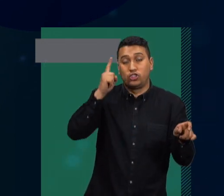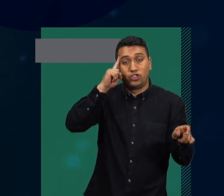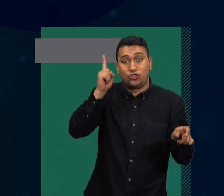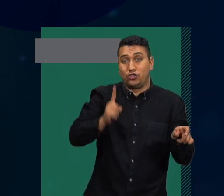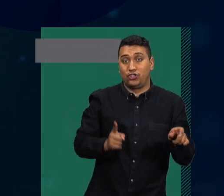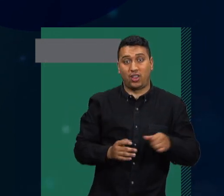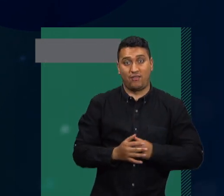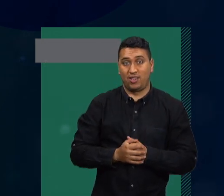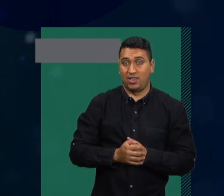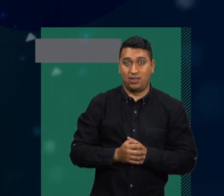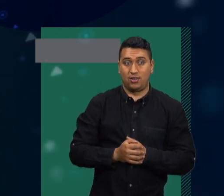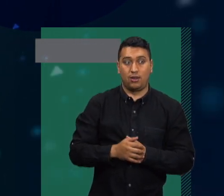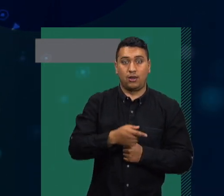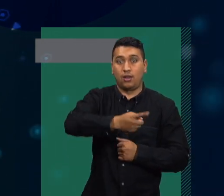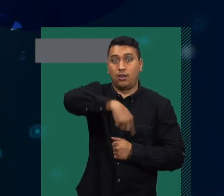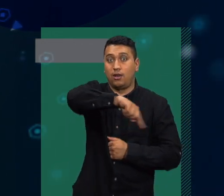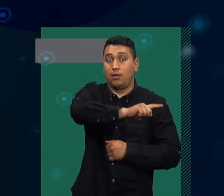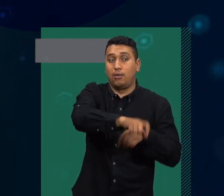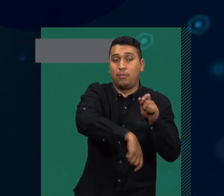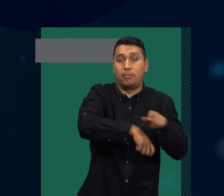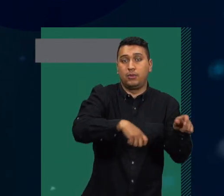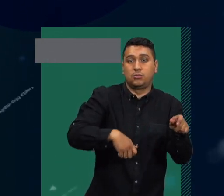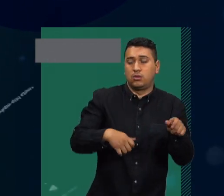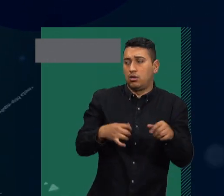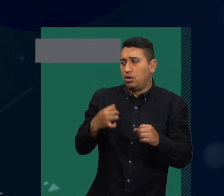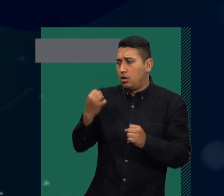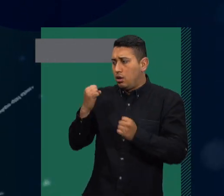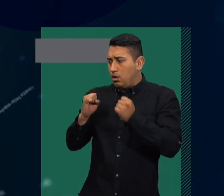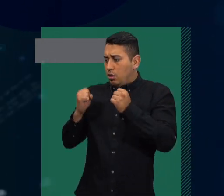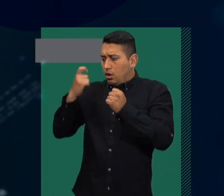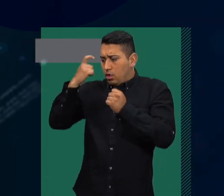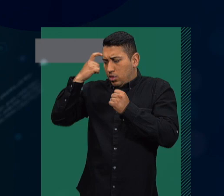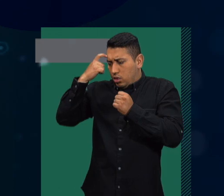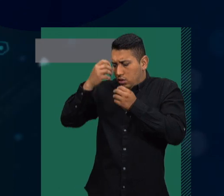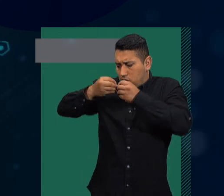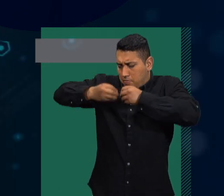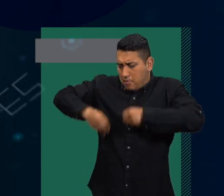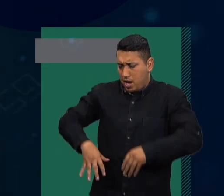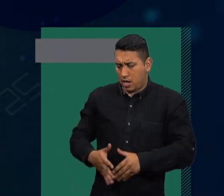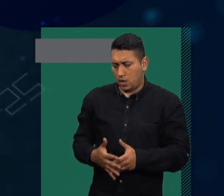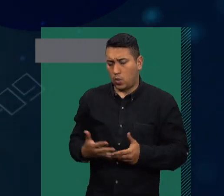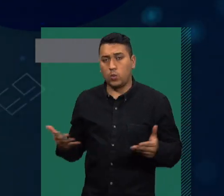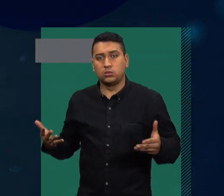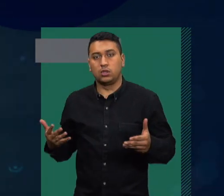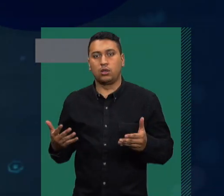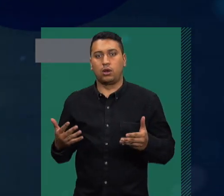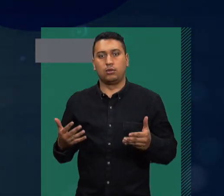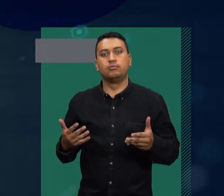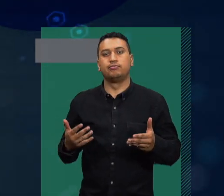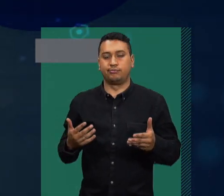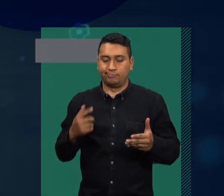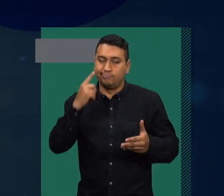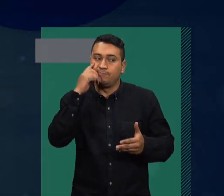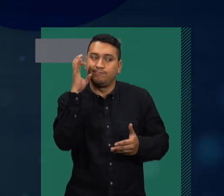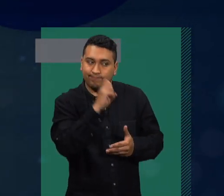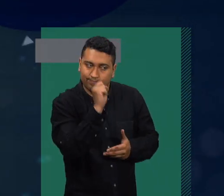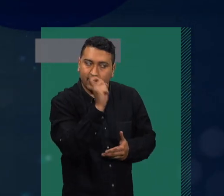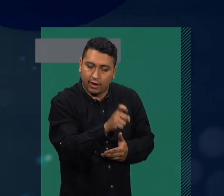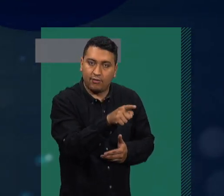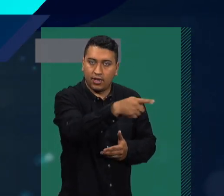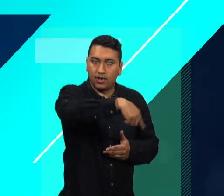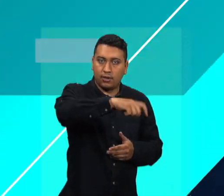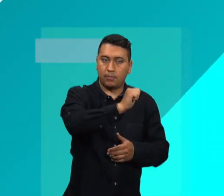está confrontando la realidad de su salud mental, pero también siento que mucha gente no se está dando cuenta que el problema es de salud mental y no